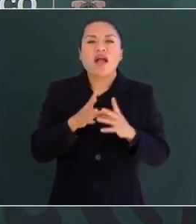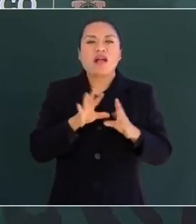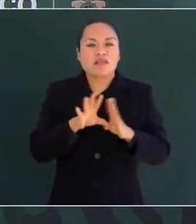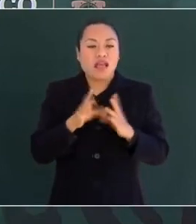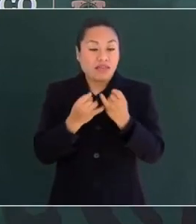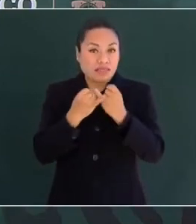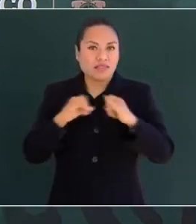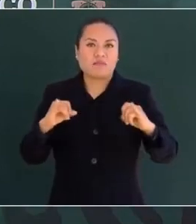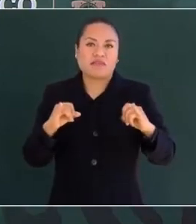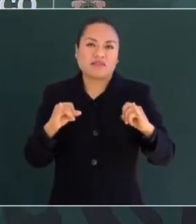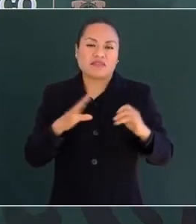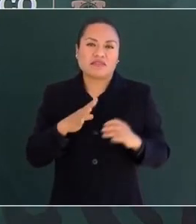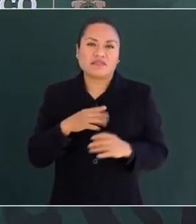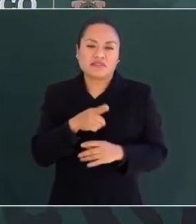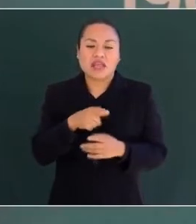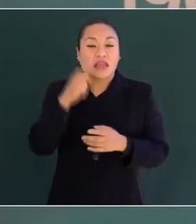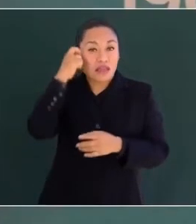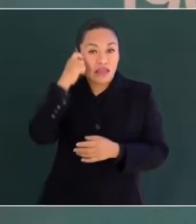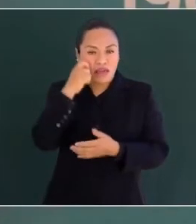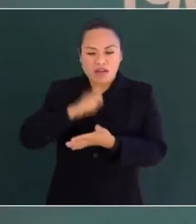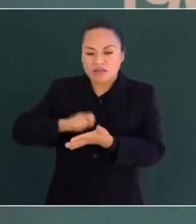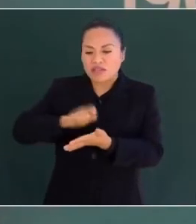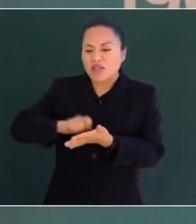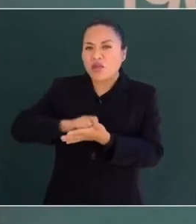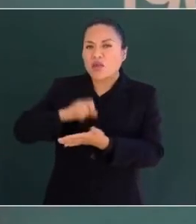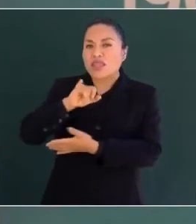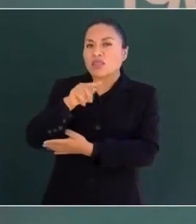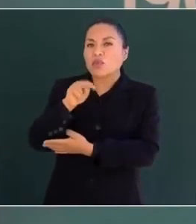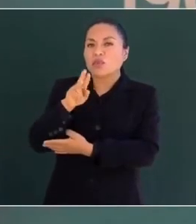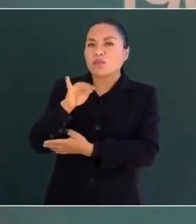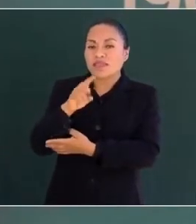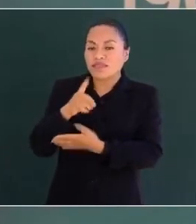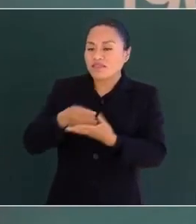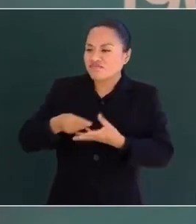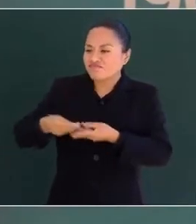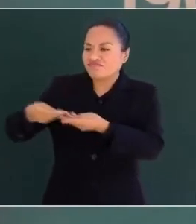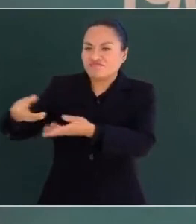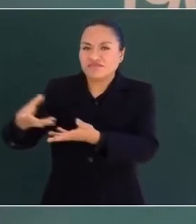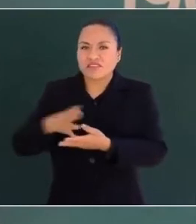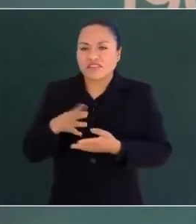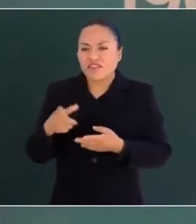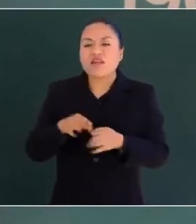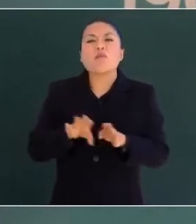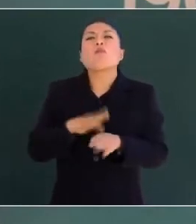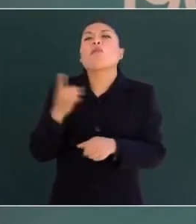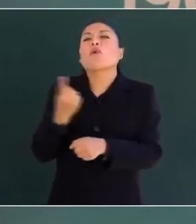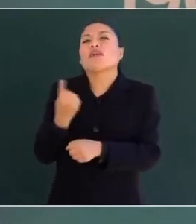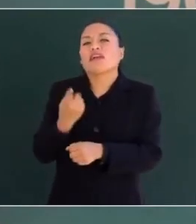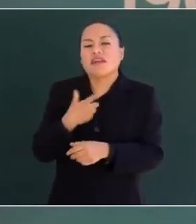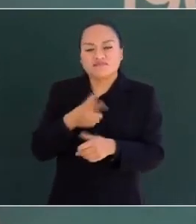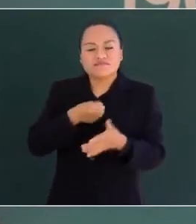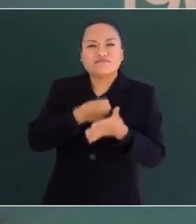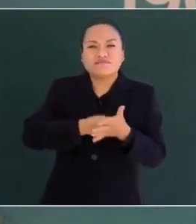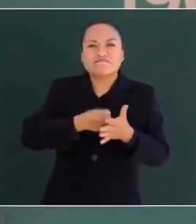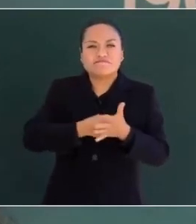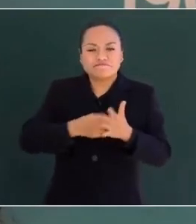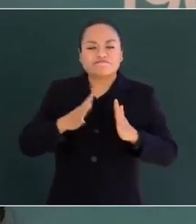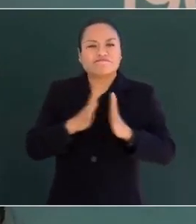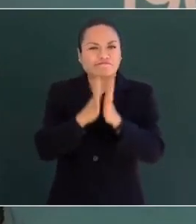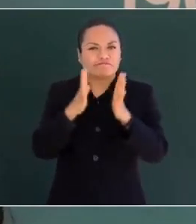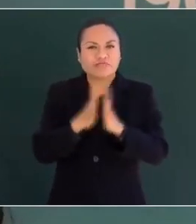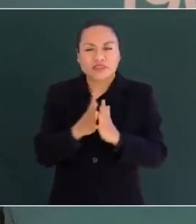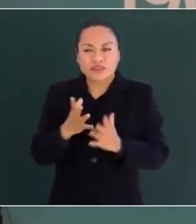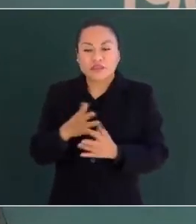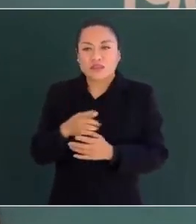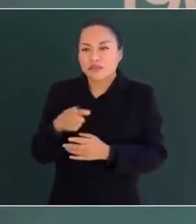independencia. Guerrero escribió a Iturbide, jefe del Ejército Realista, las razones de su lucha. Concluyamos